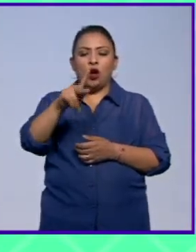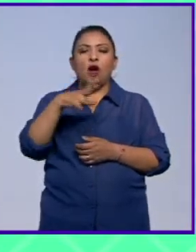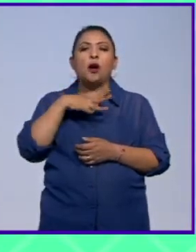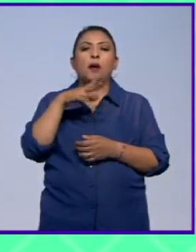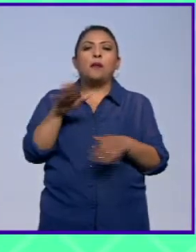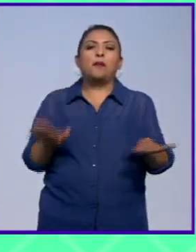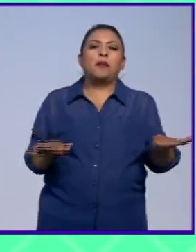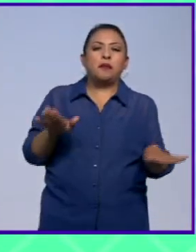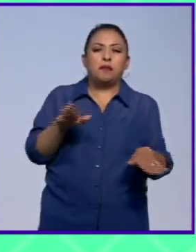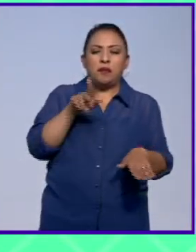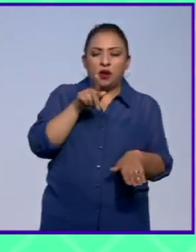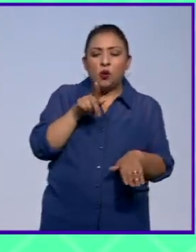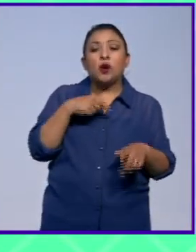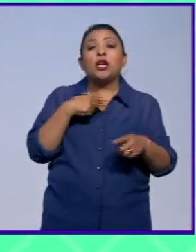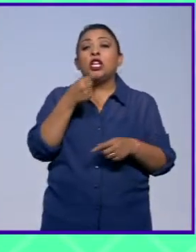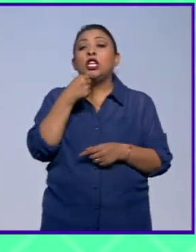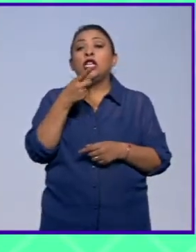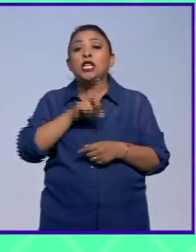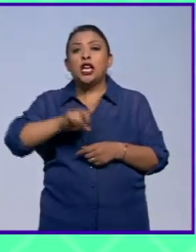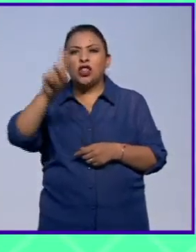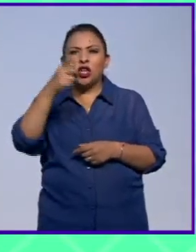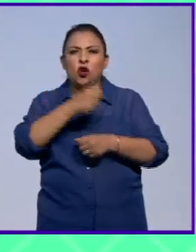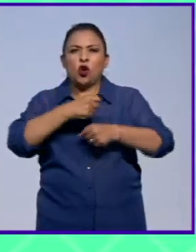el pingüino, Niña Dios y Gordo Fu.